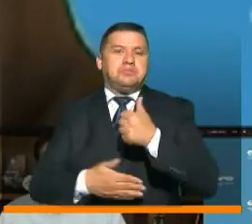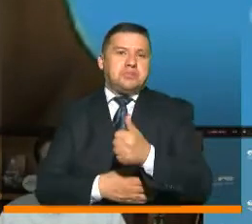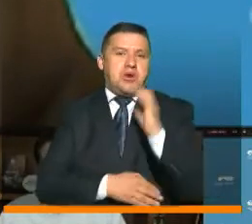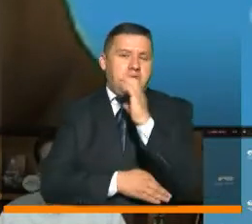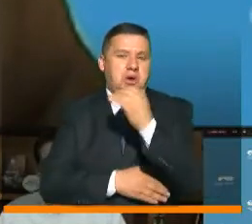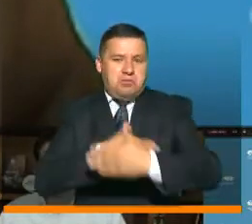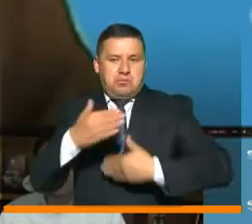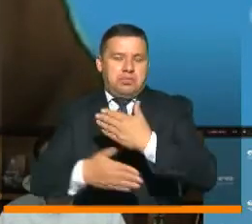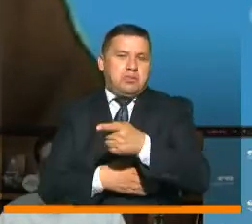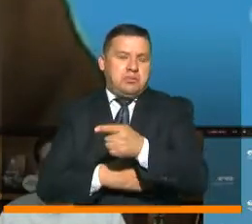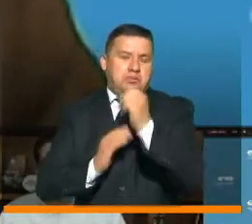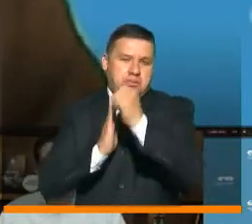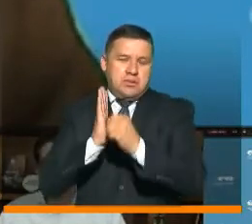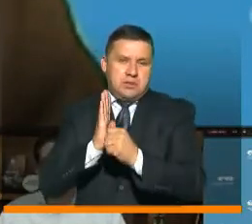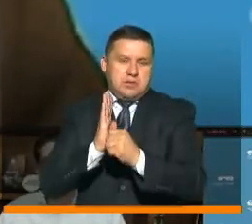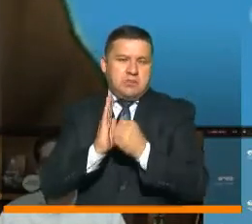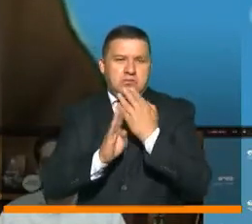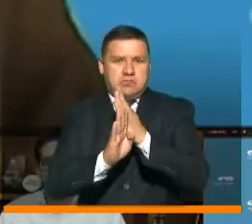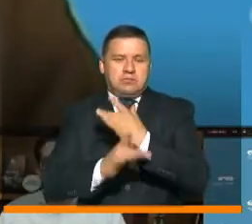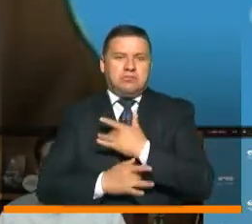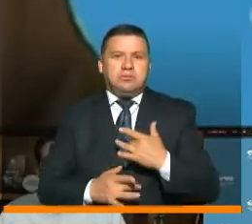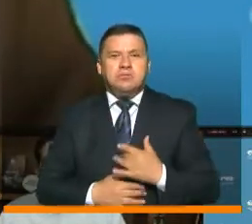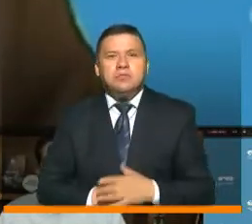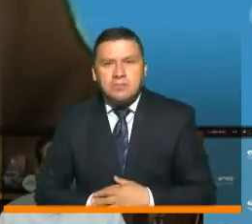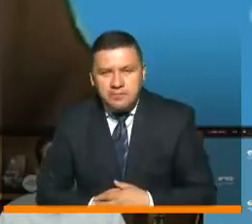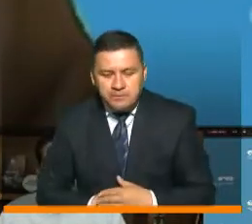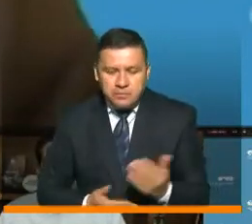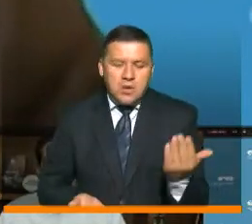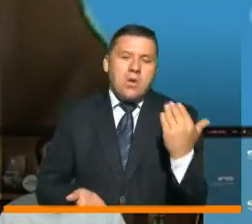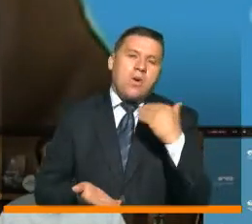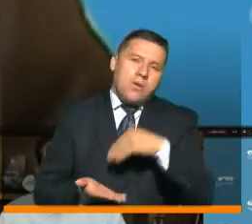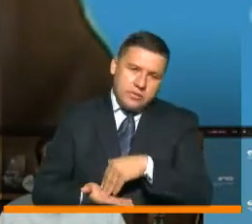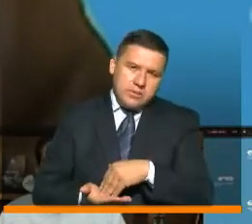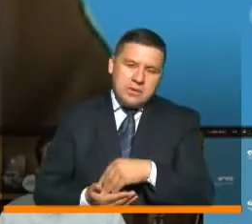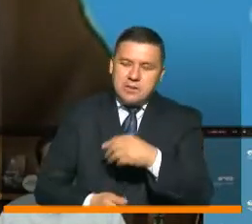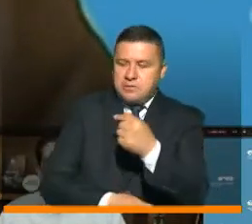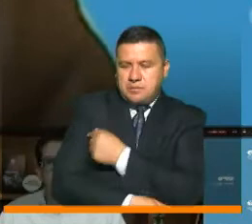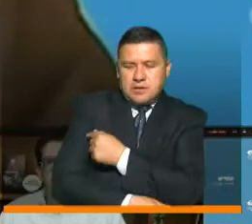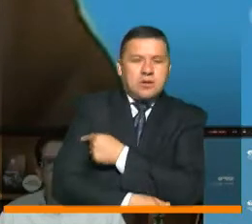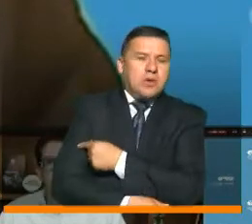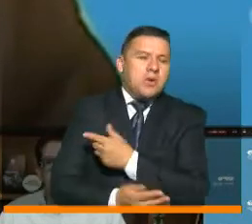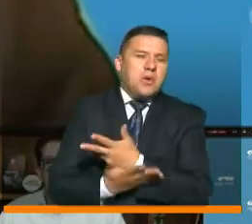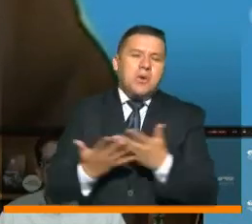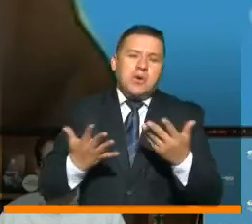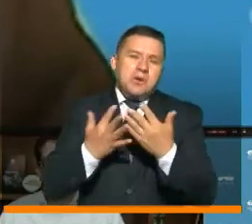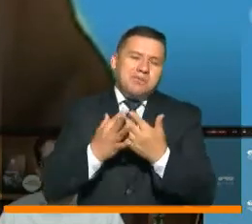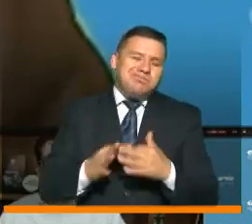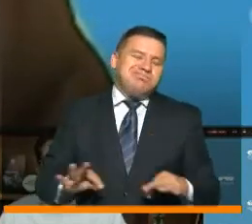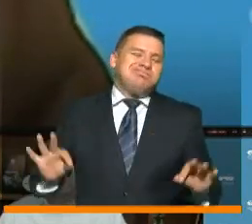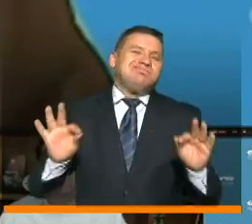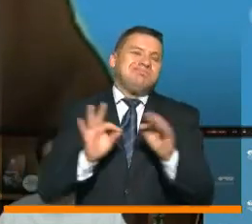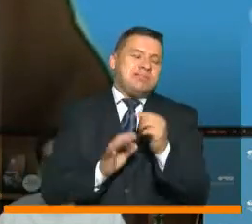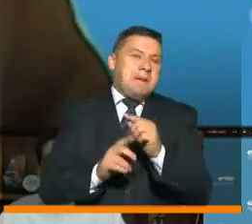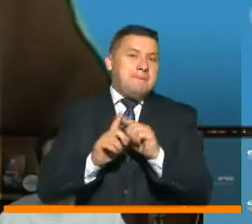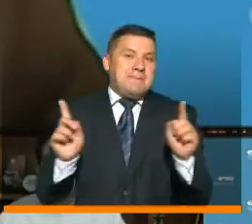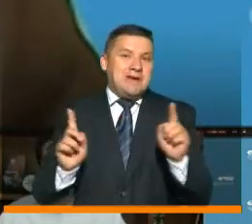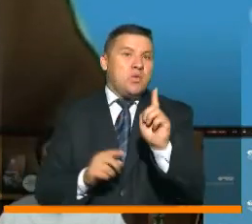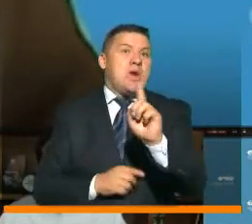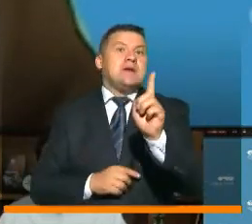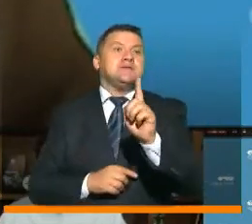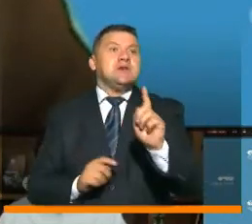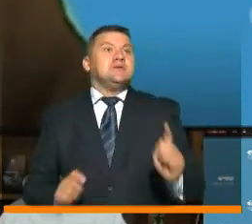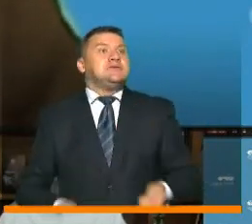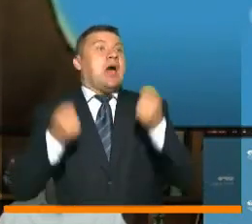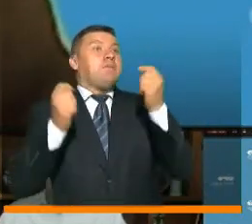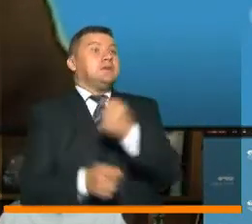avanzando con el programa de inmunizaciones. Nuevamente, la vacuna es un elemento importante, pero no es la